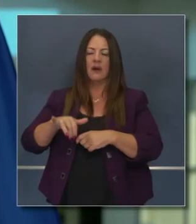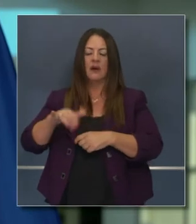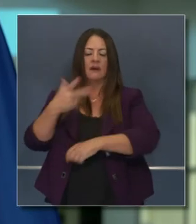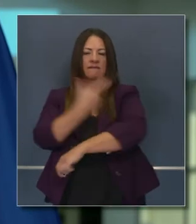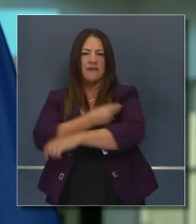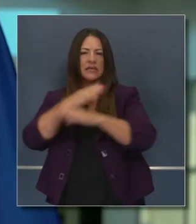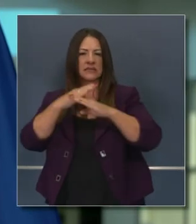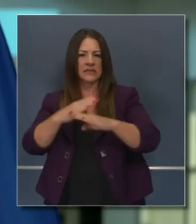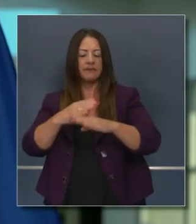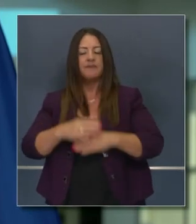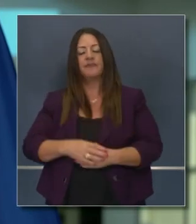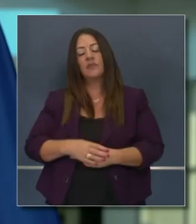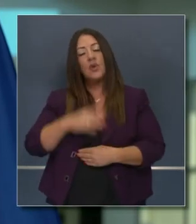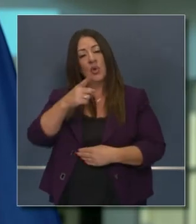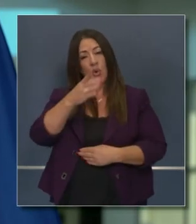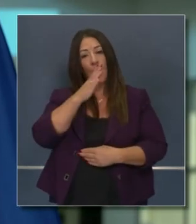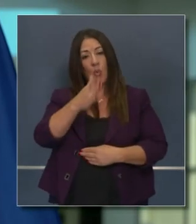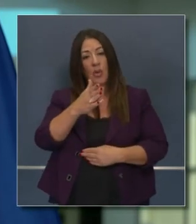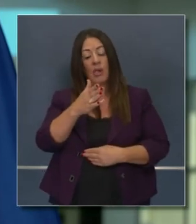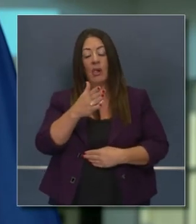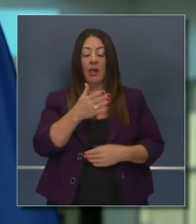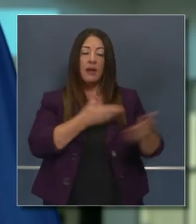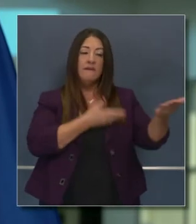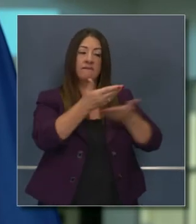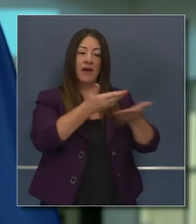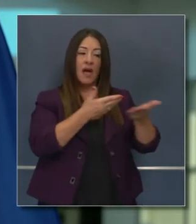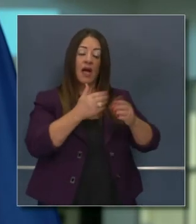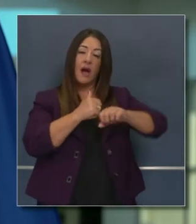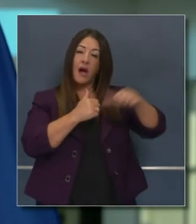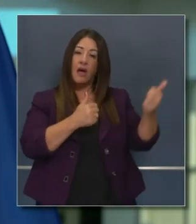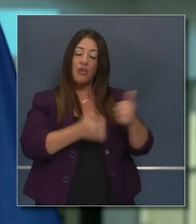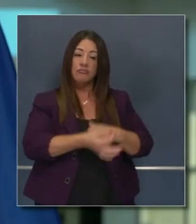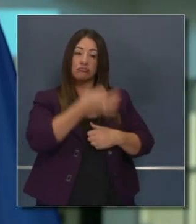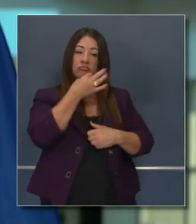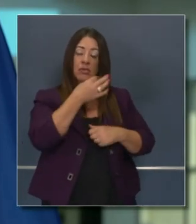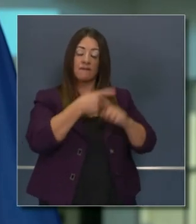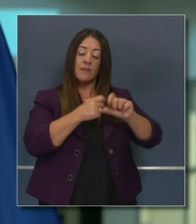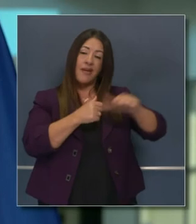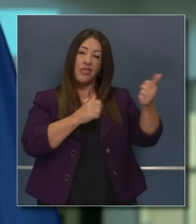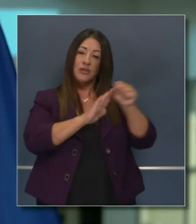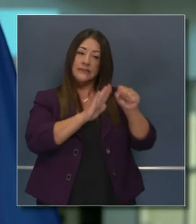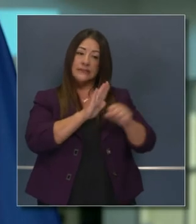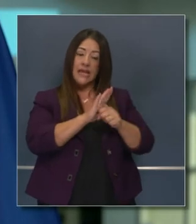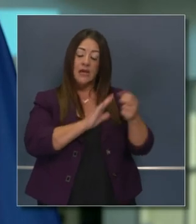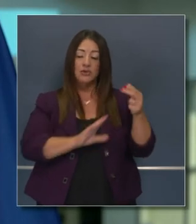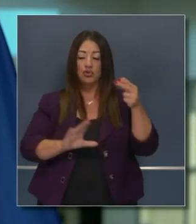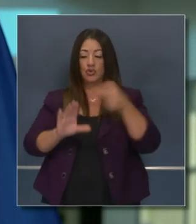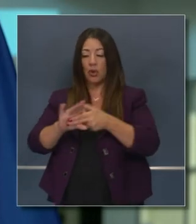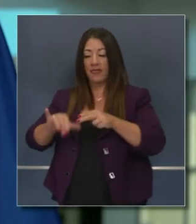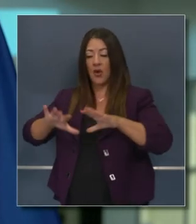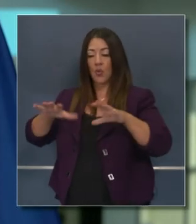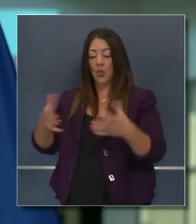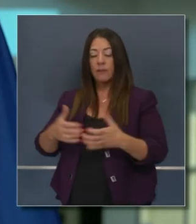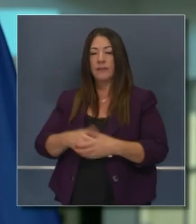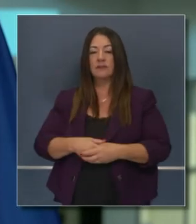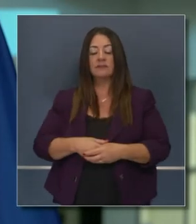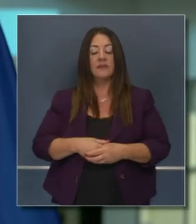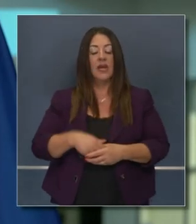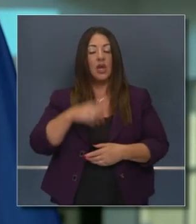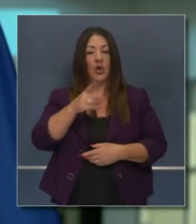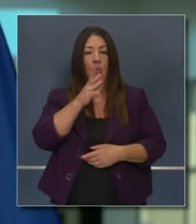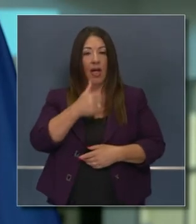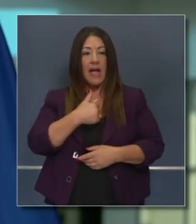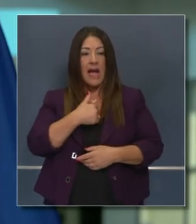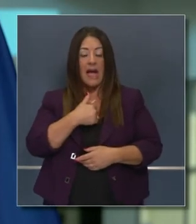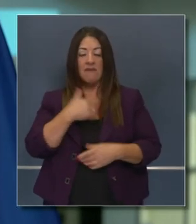vacuna no va a disminuir la velocidad de la vacuna, pero en otros estados sí existe. Podría